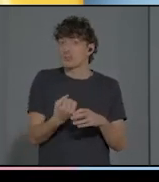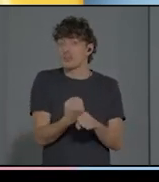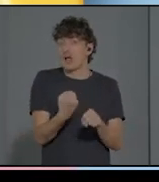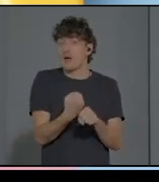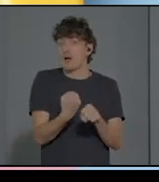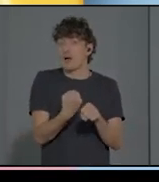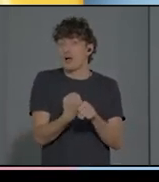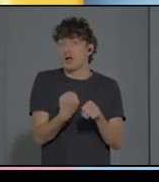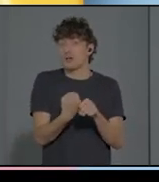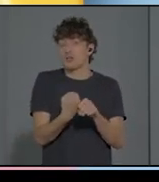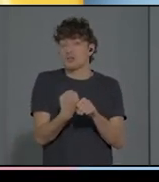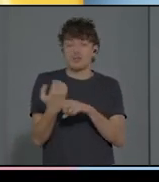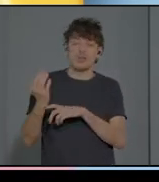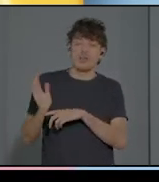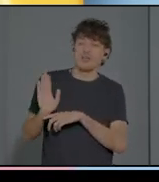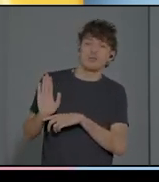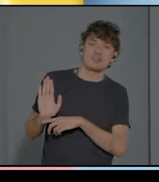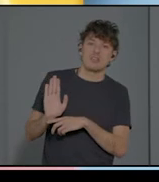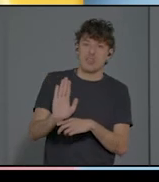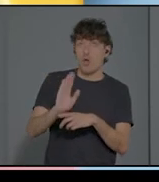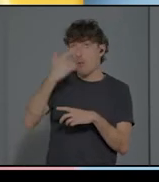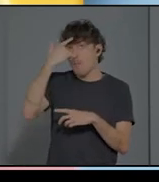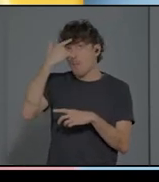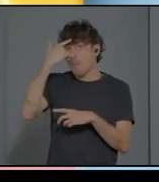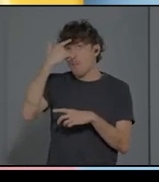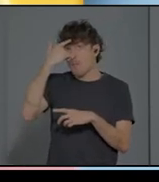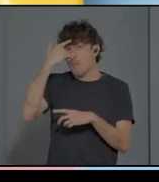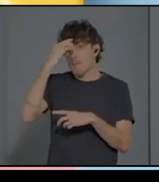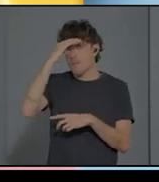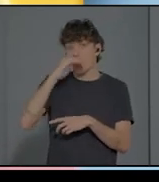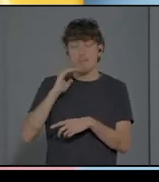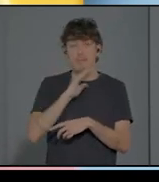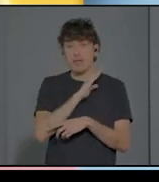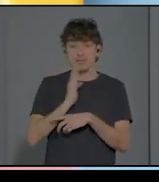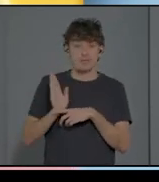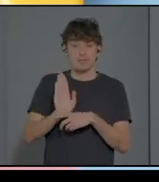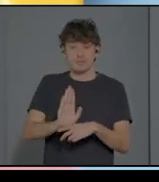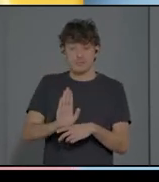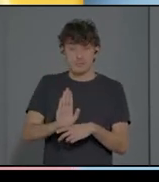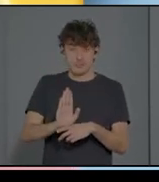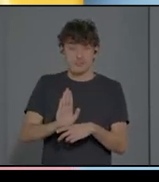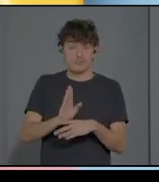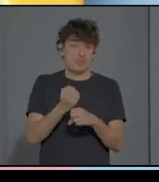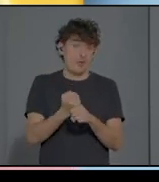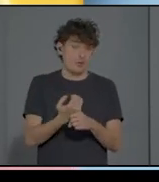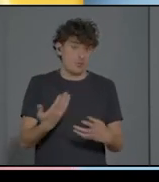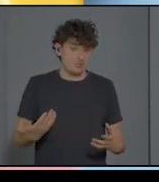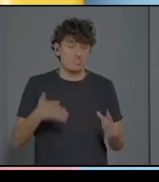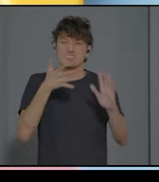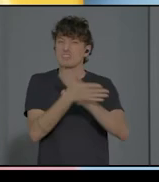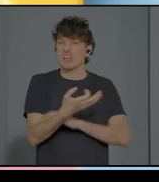mental del progenitor, que es lo que el progenitor piensa del niño. Hasta muy